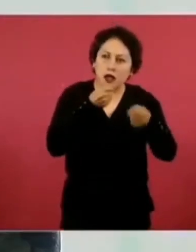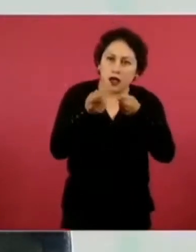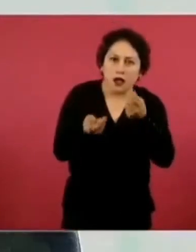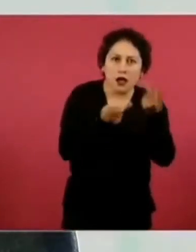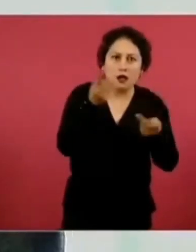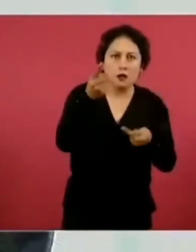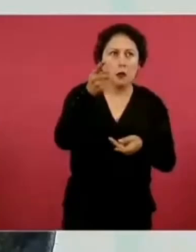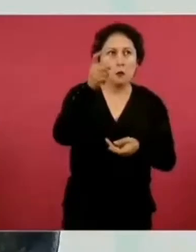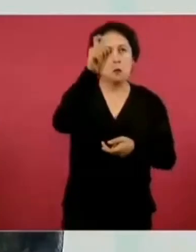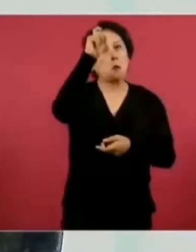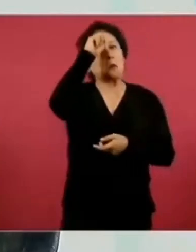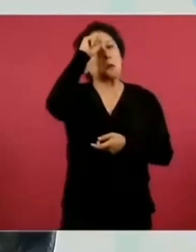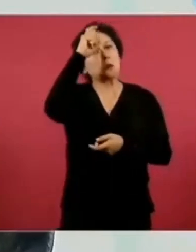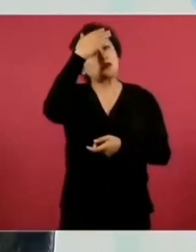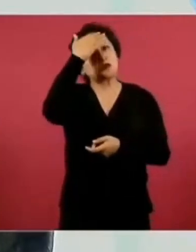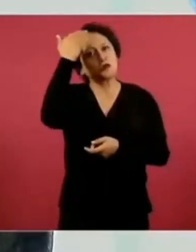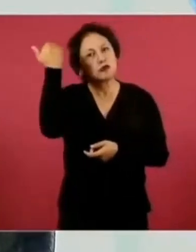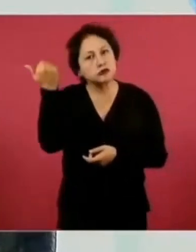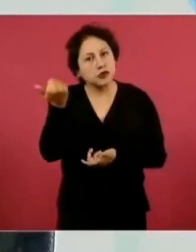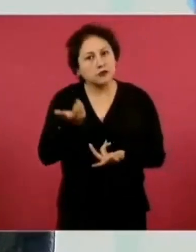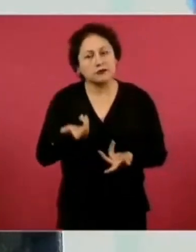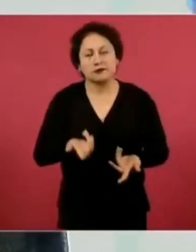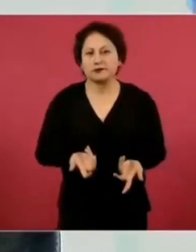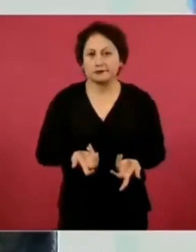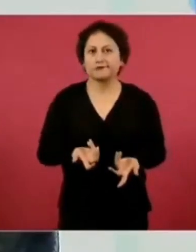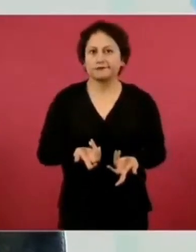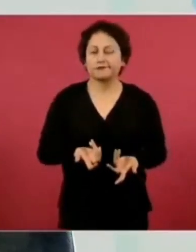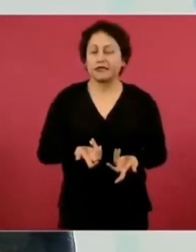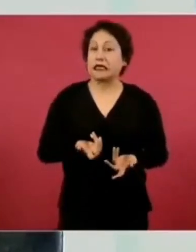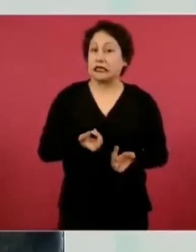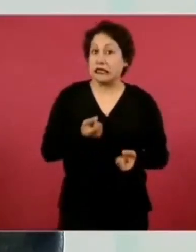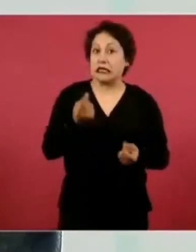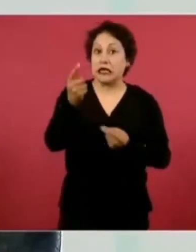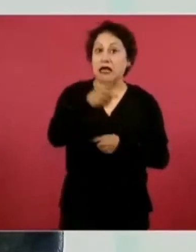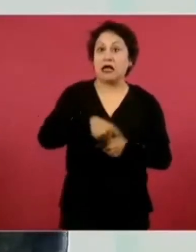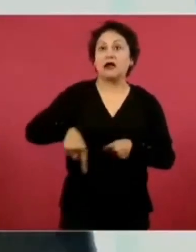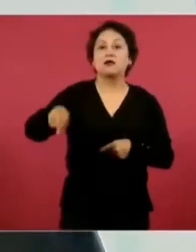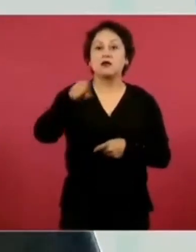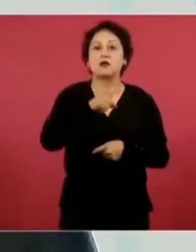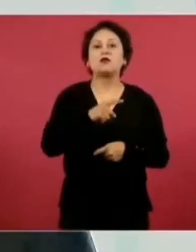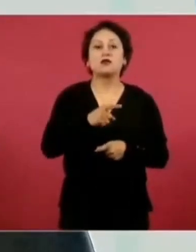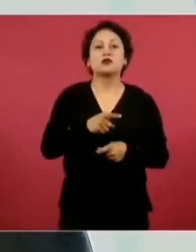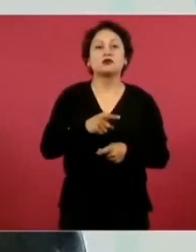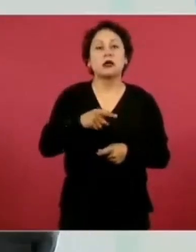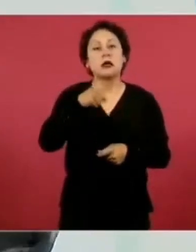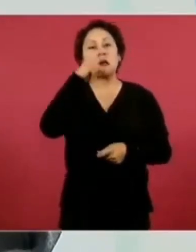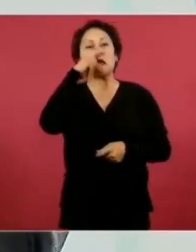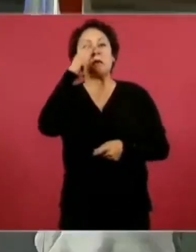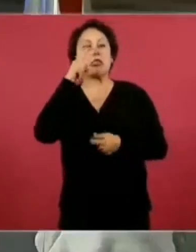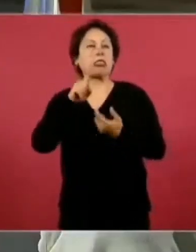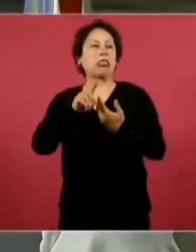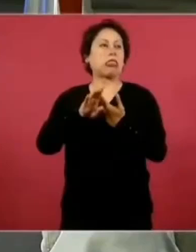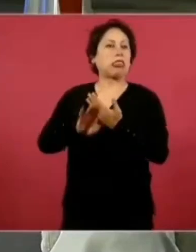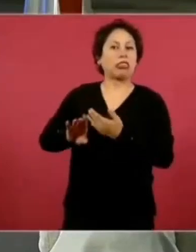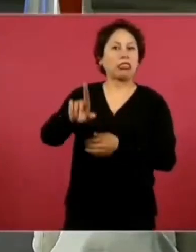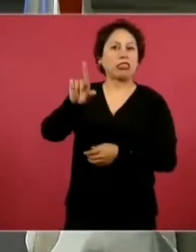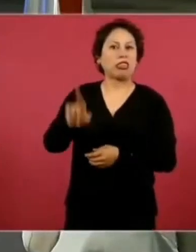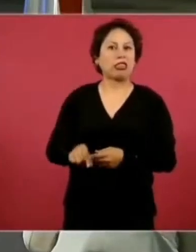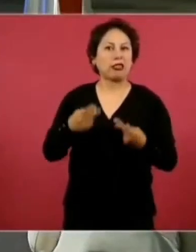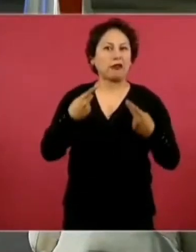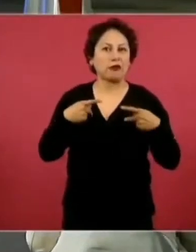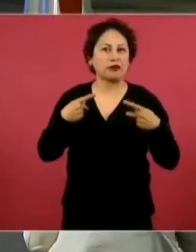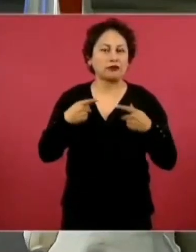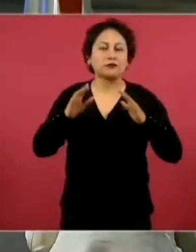su profunda desprecio por el pueblo de México y la democracia. Pero bueno, ese es tema de